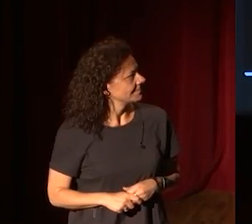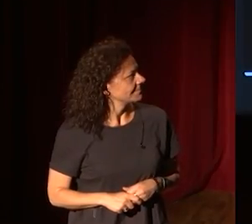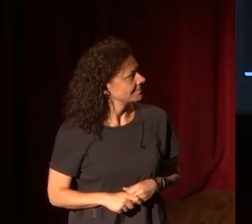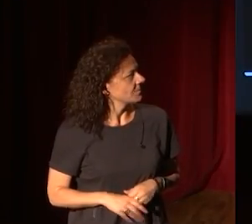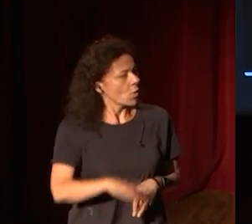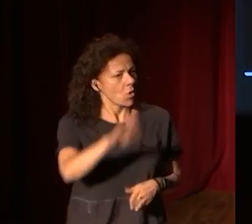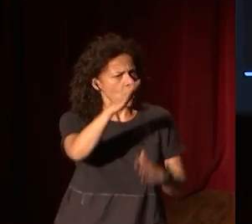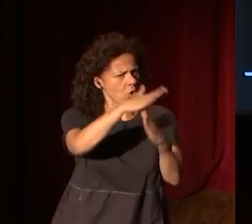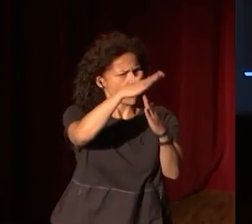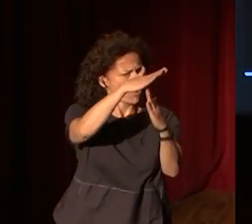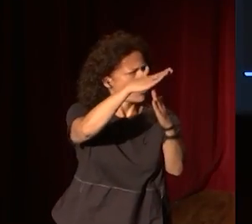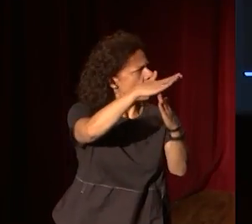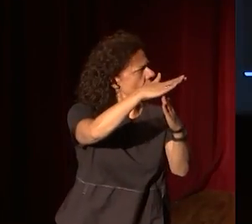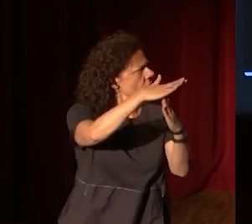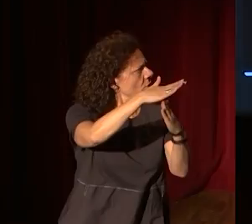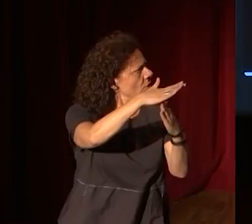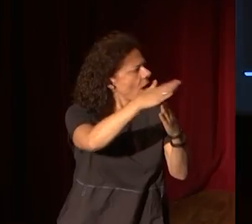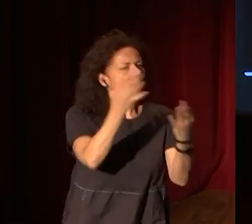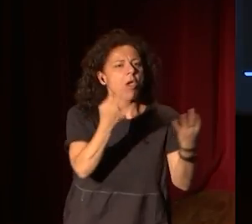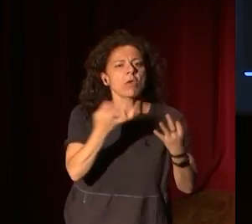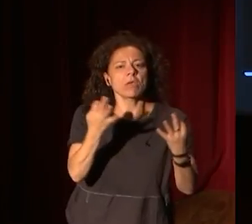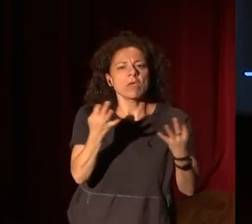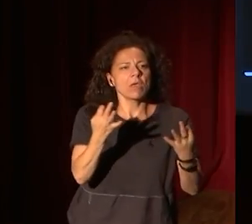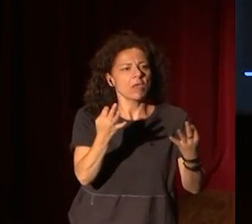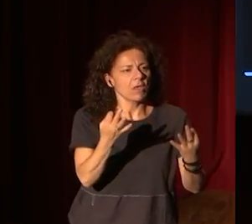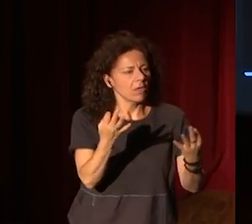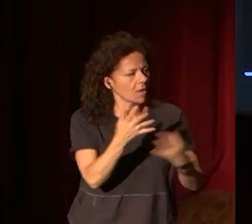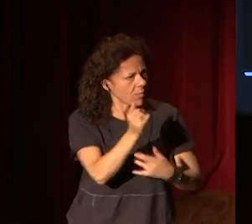Chet, chet, chet, chet, ¿Eh? ¿Eh? ¿Qué pasa? ¿Qué pasa?